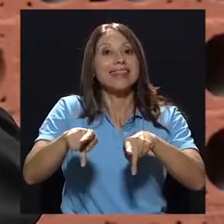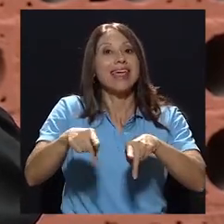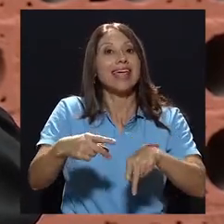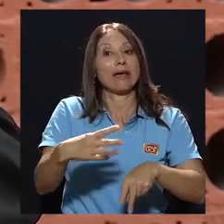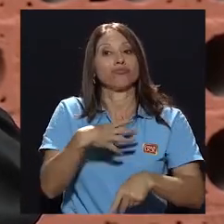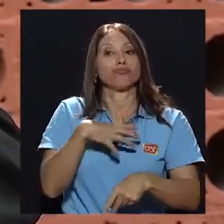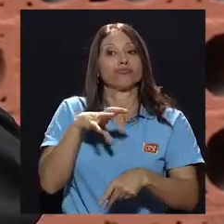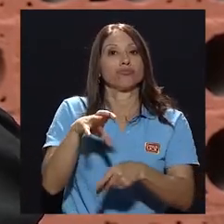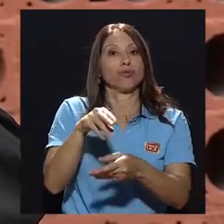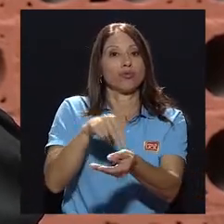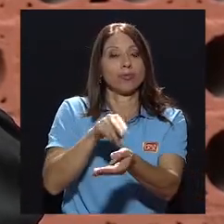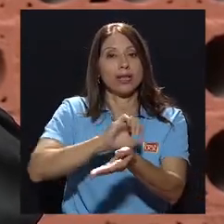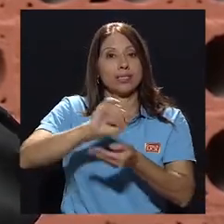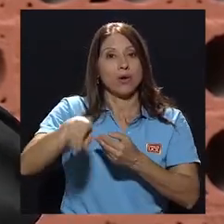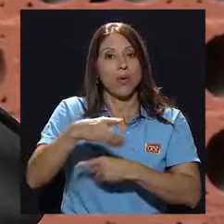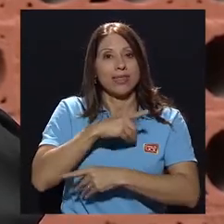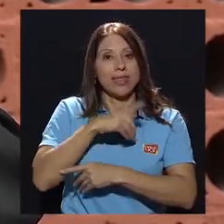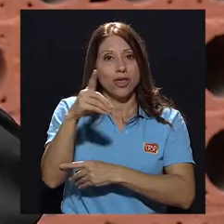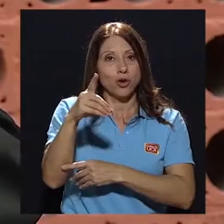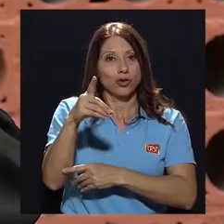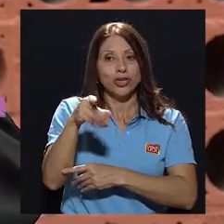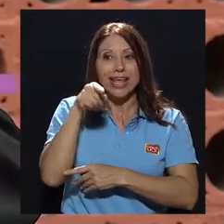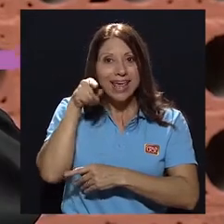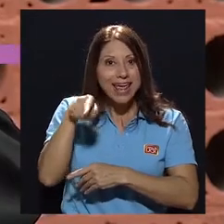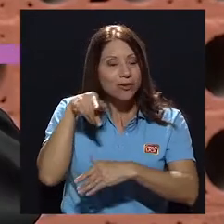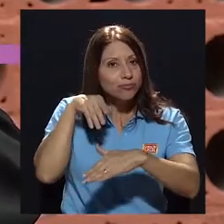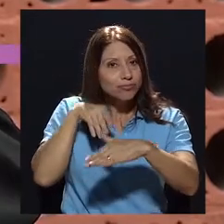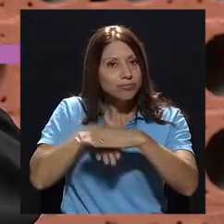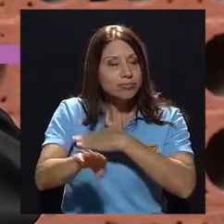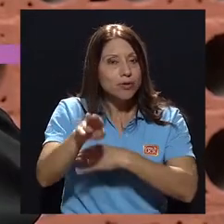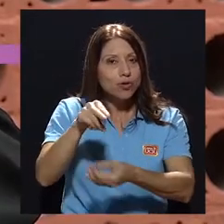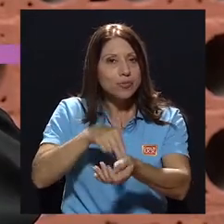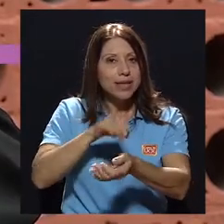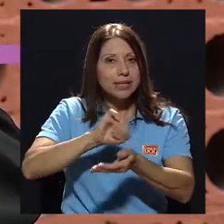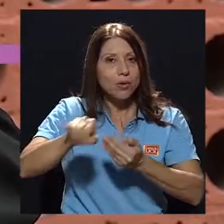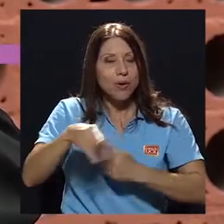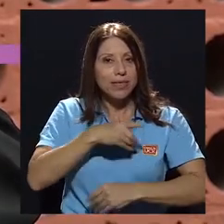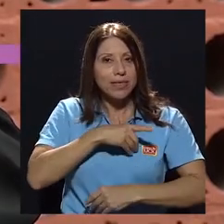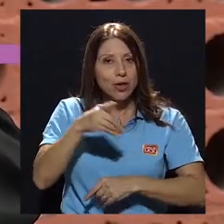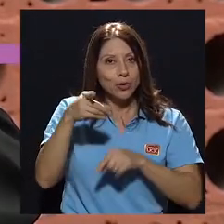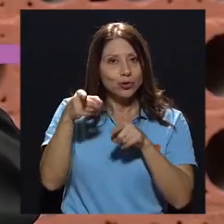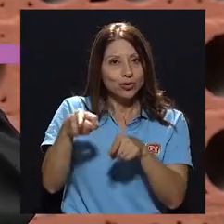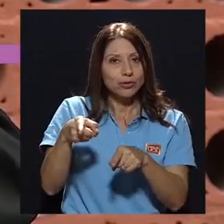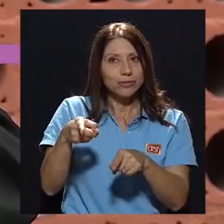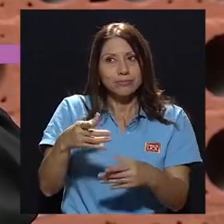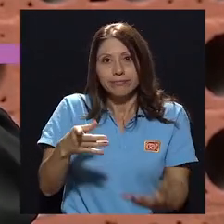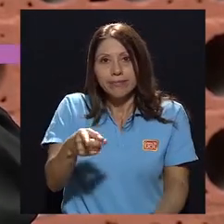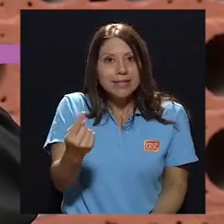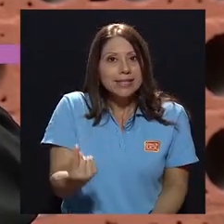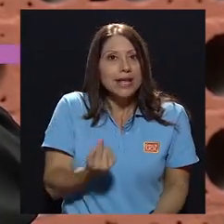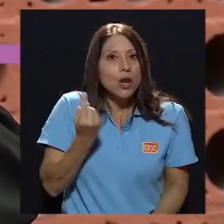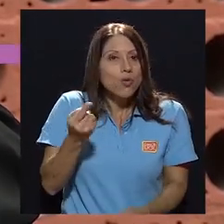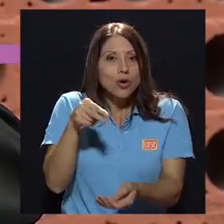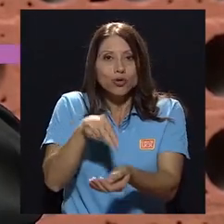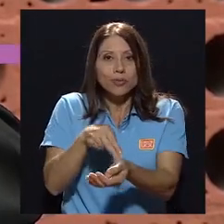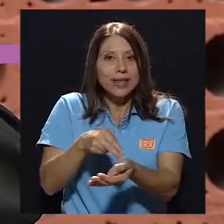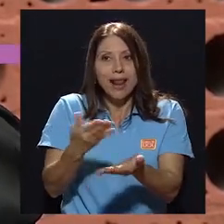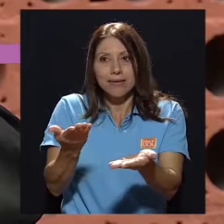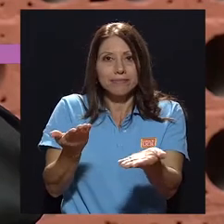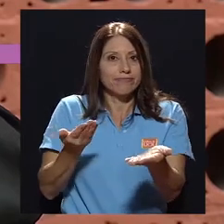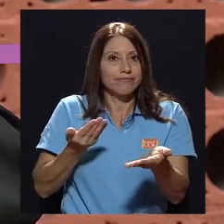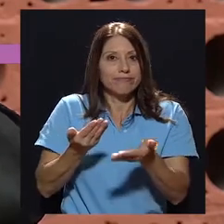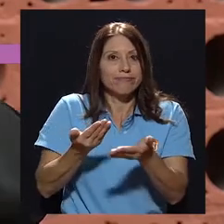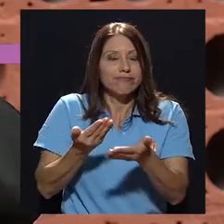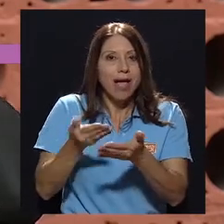del San Juan de Dios, digamos, que accesa directamente el Hospital San Juan de Dios, de ese es el único hospital, digamos, que tienen